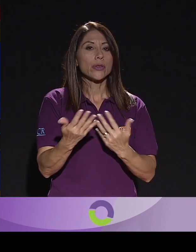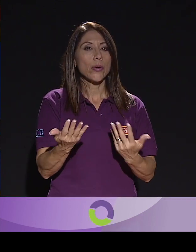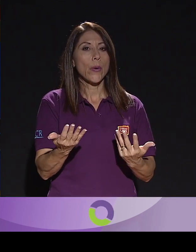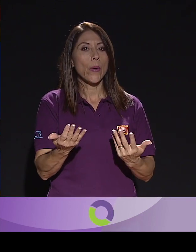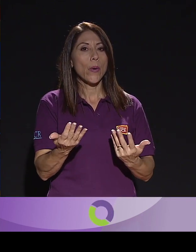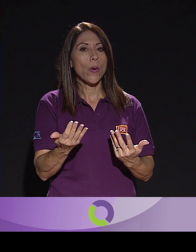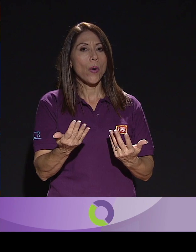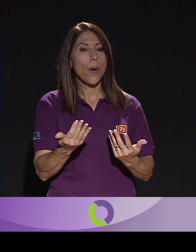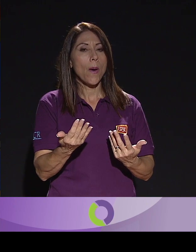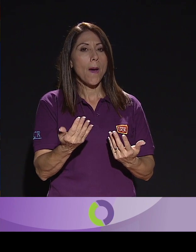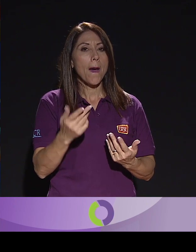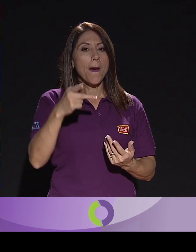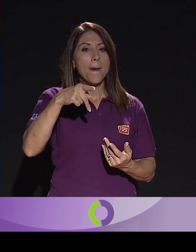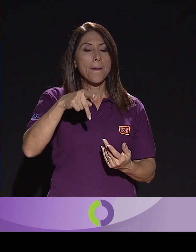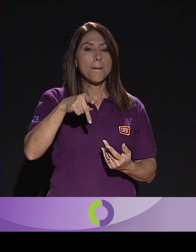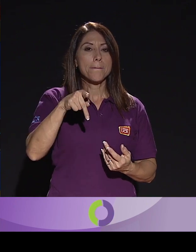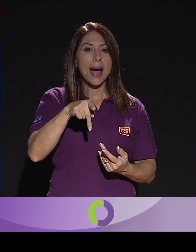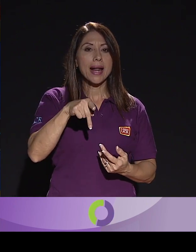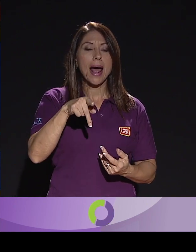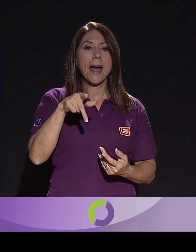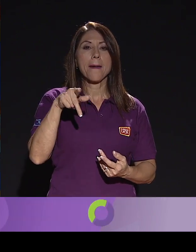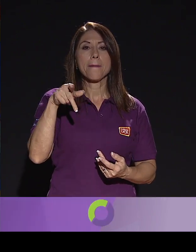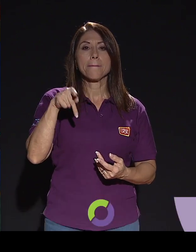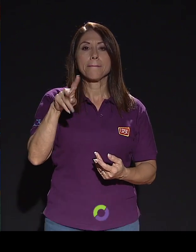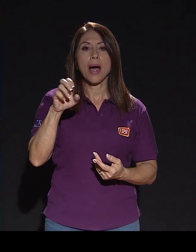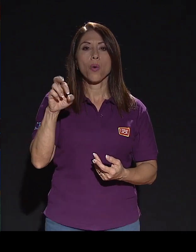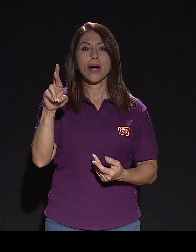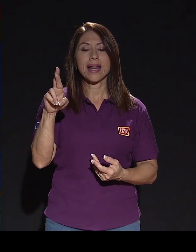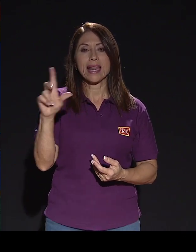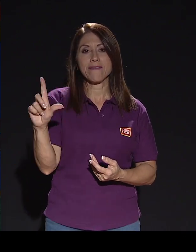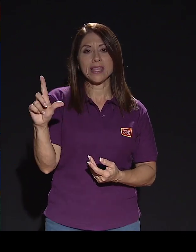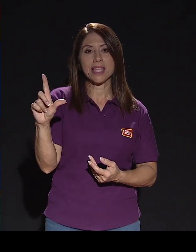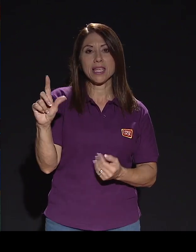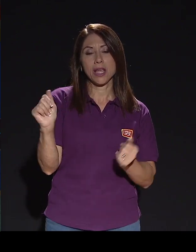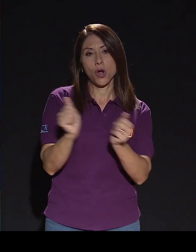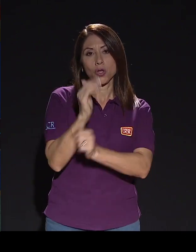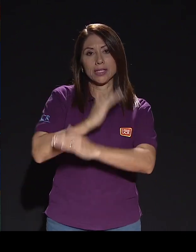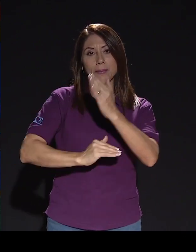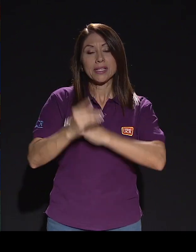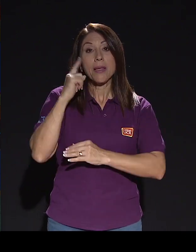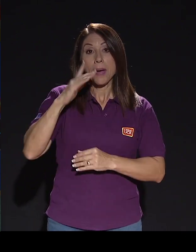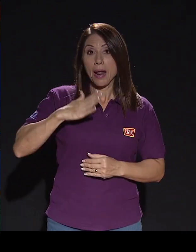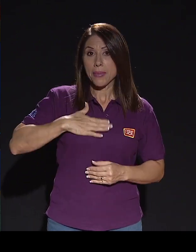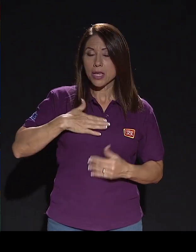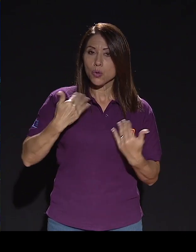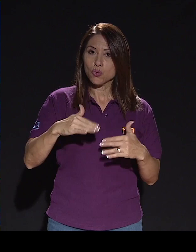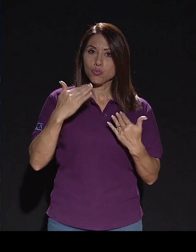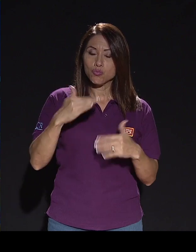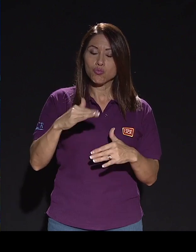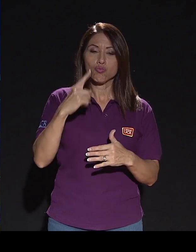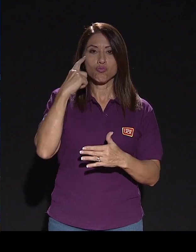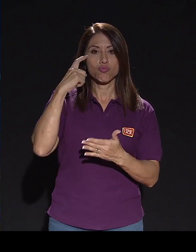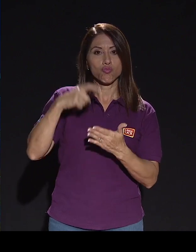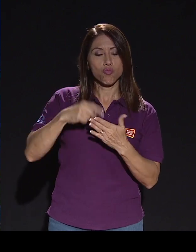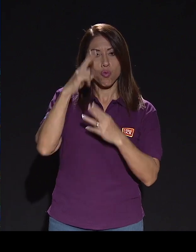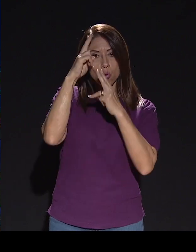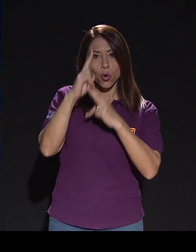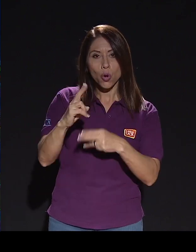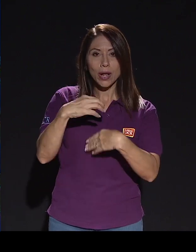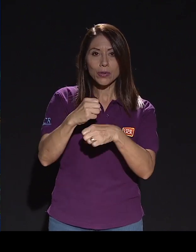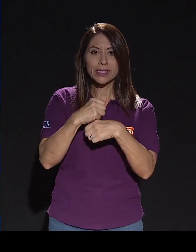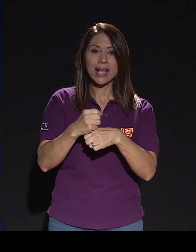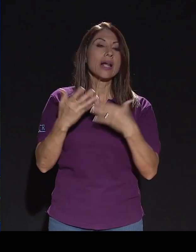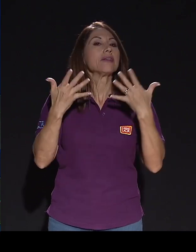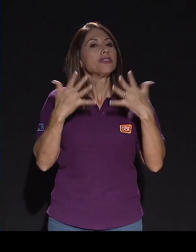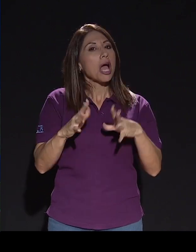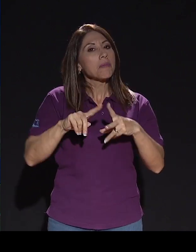para powerlifting con personal de segundo discapacidad, y para mí fue un honor que lo hicieran. Y bueno, ya se empezó a trabajar,